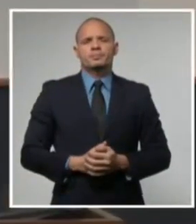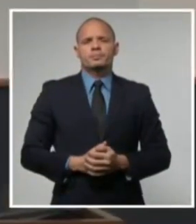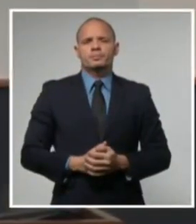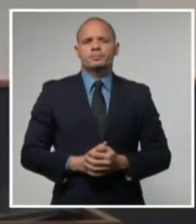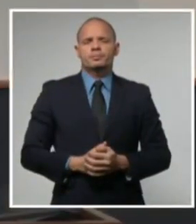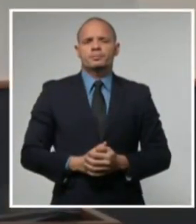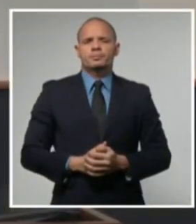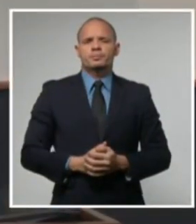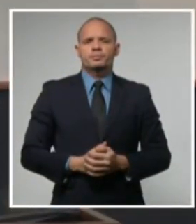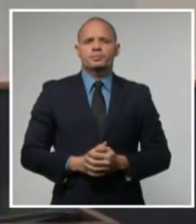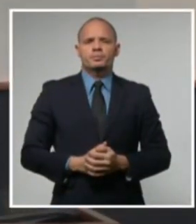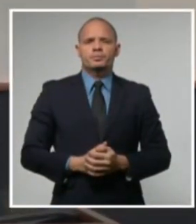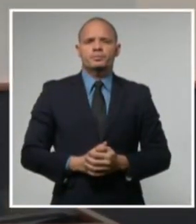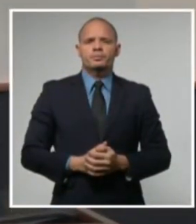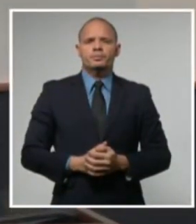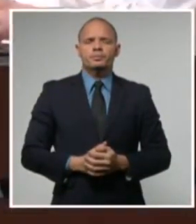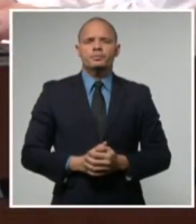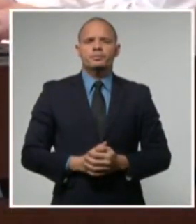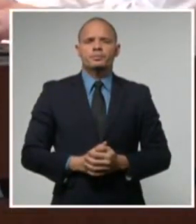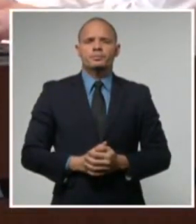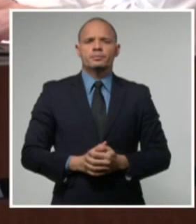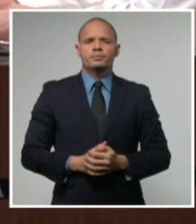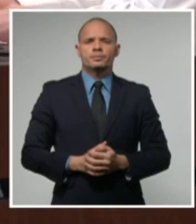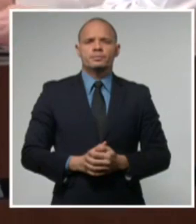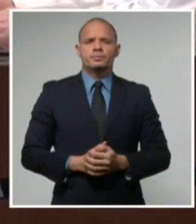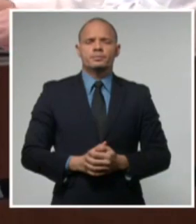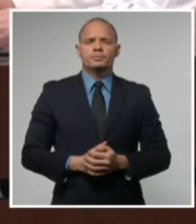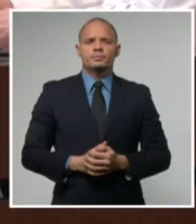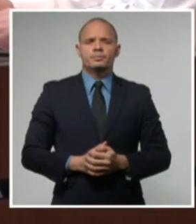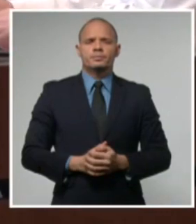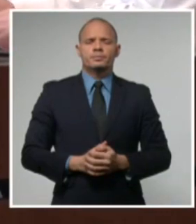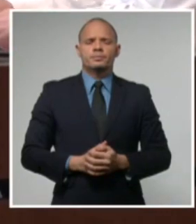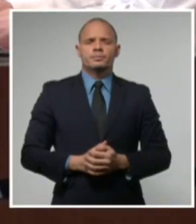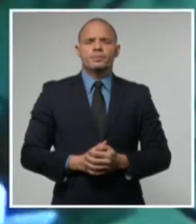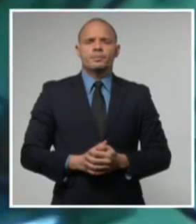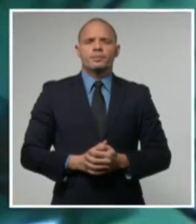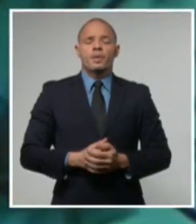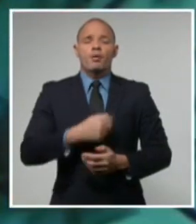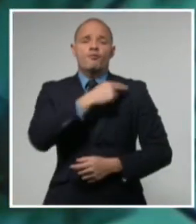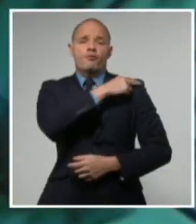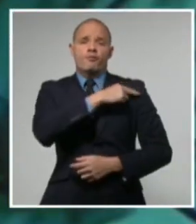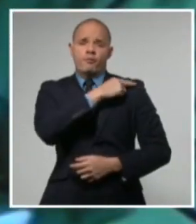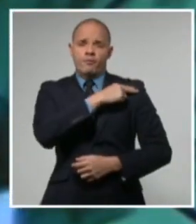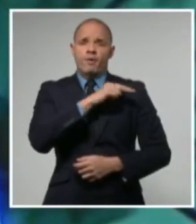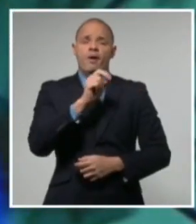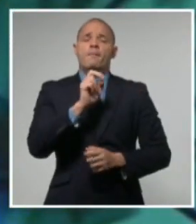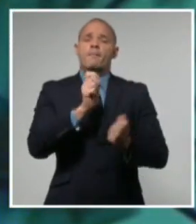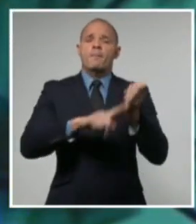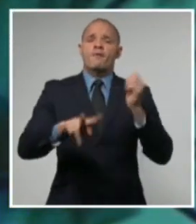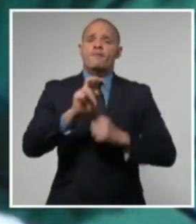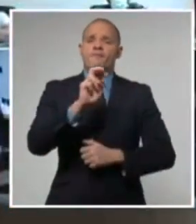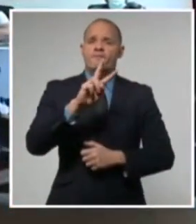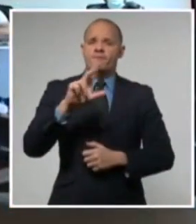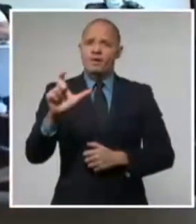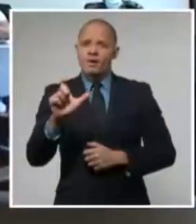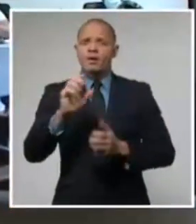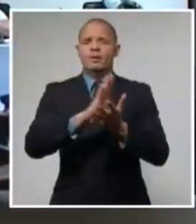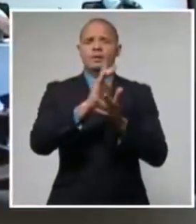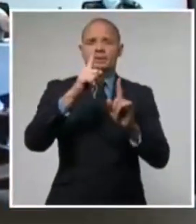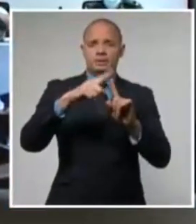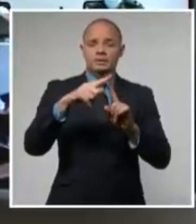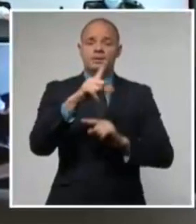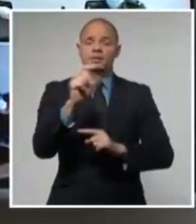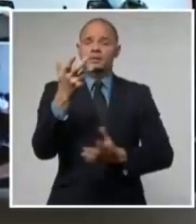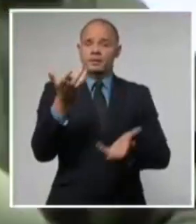compromiso por las máximas autoridades de las provincias Villaclara, Matanzas, Cienfuegos y La Habana, que participaron en la reunión